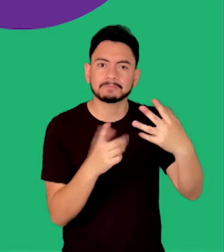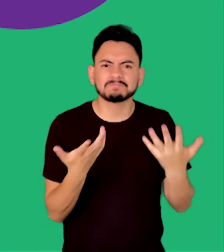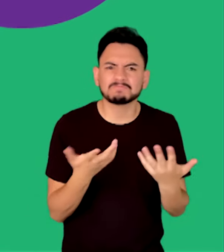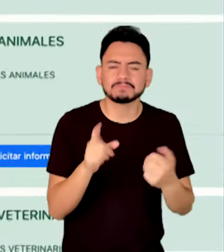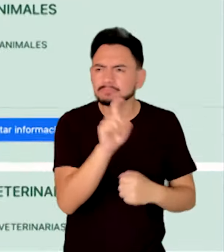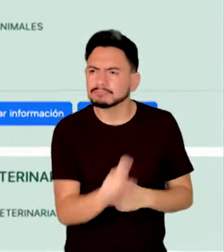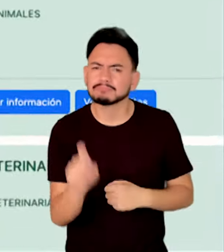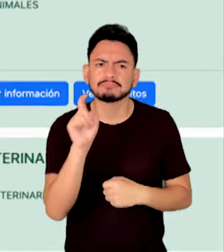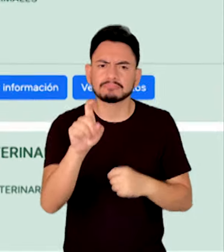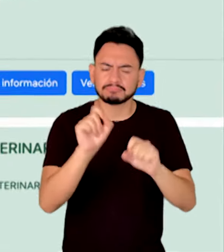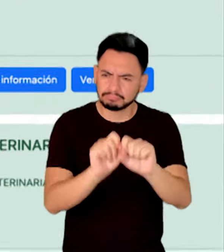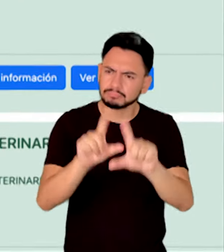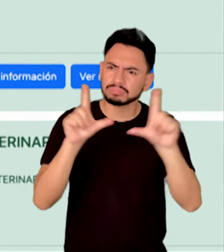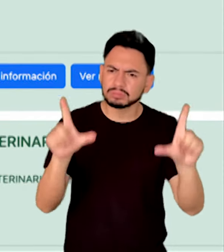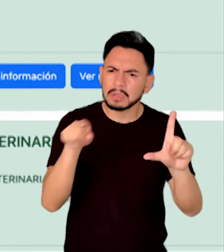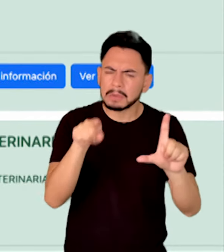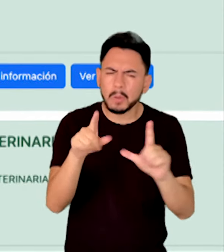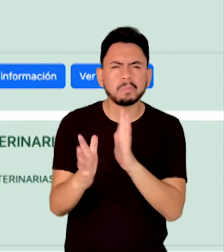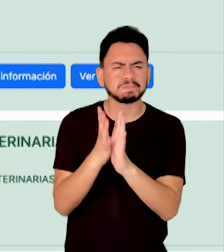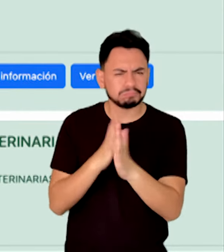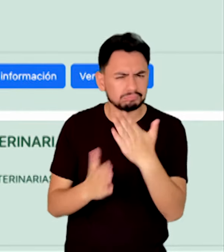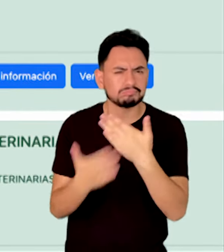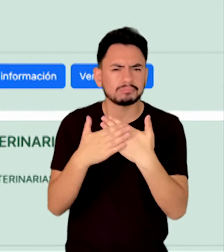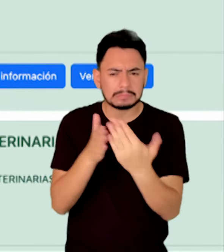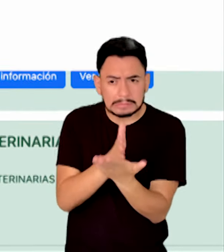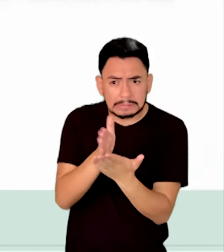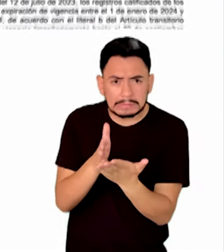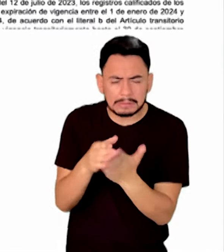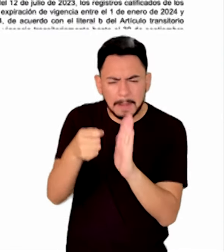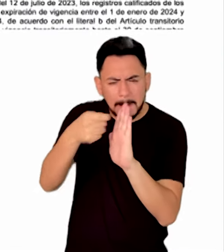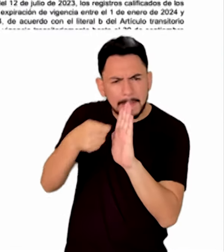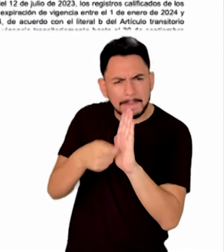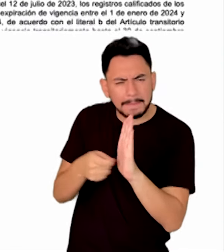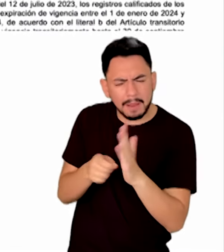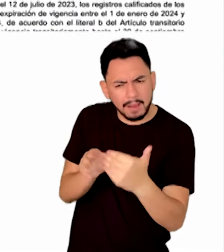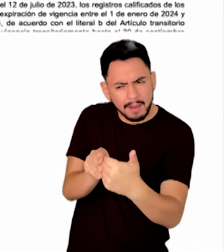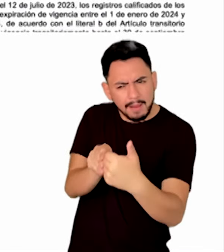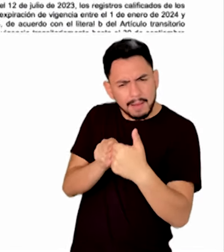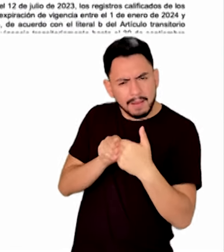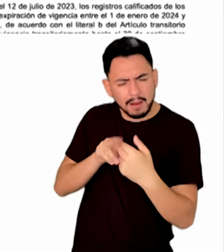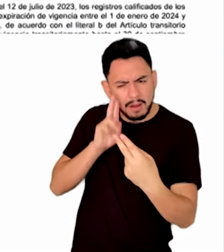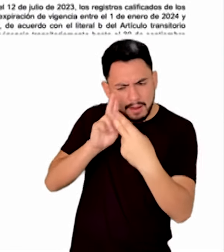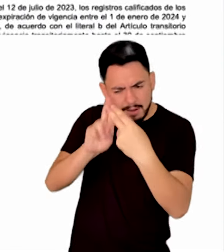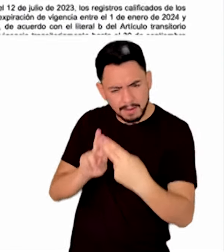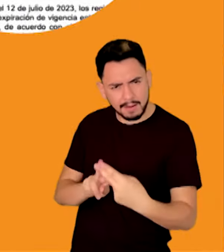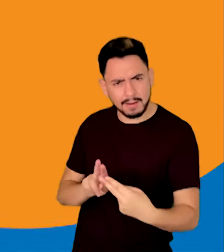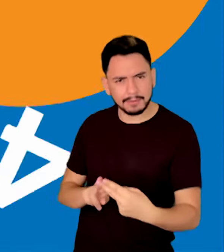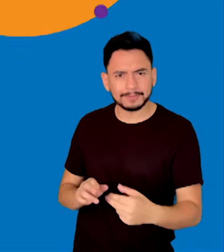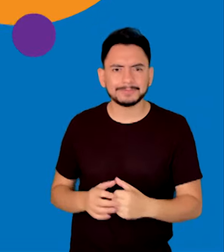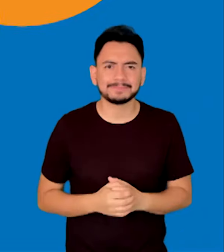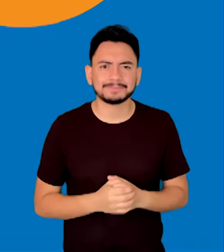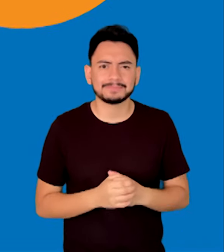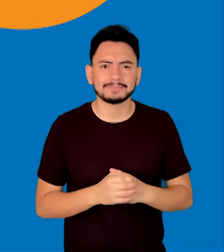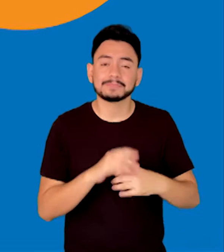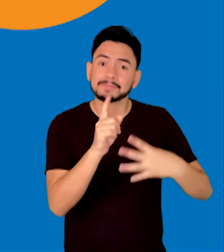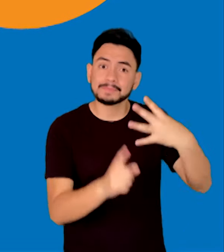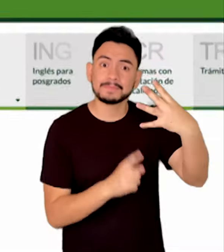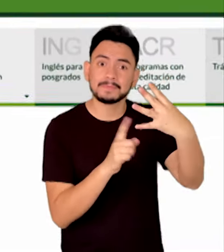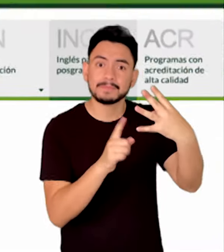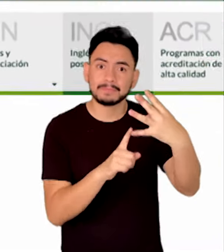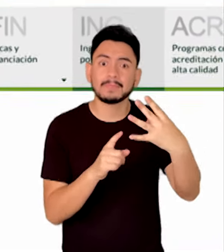Tercero, haz clic para conocer los requisitos de admisión del programa de tu interés. Cuarto,